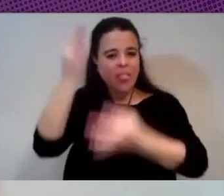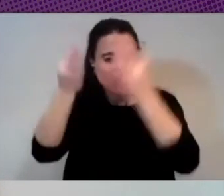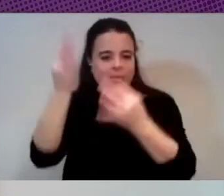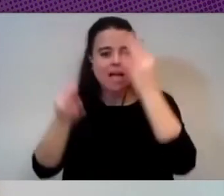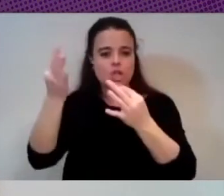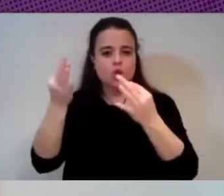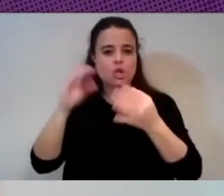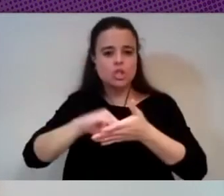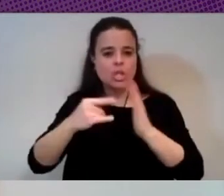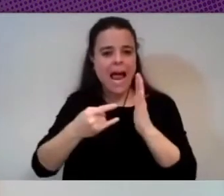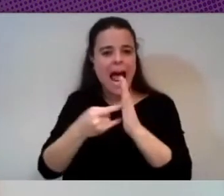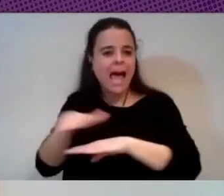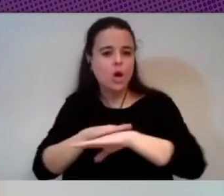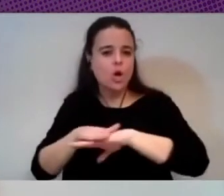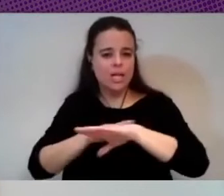patentes